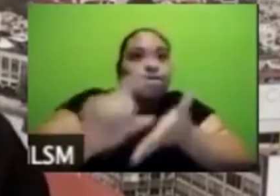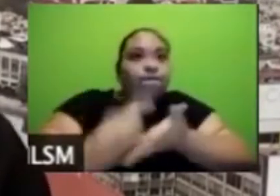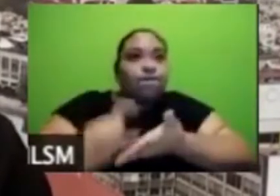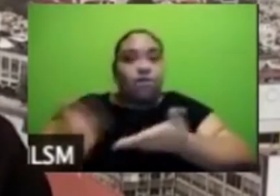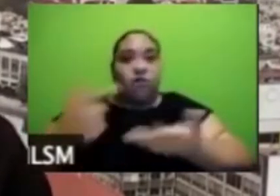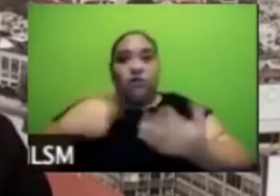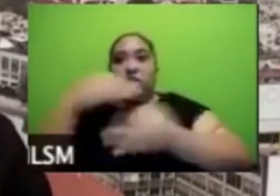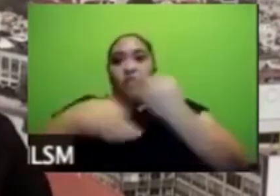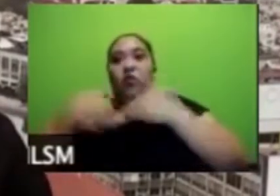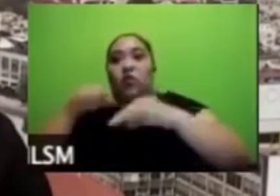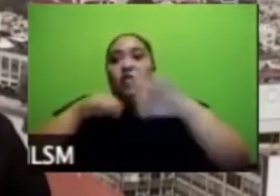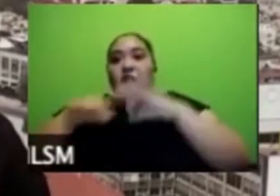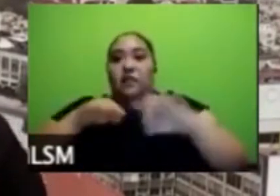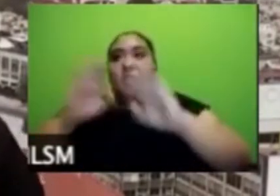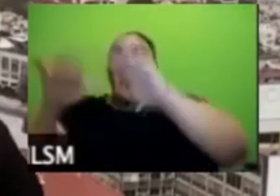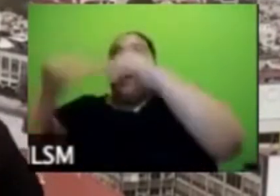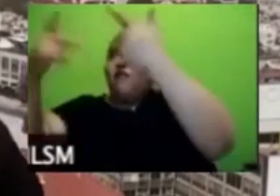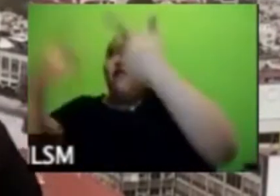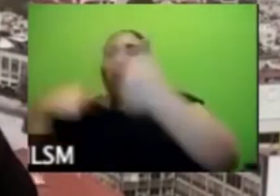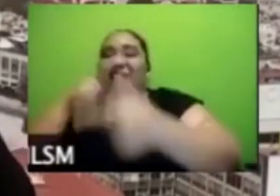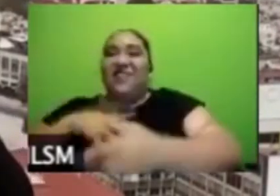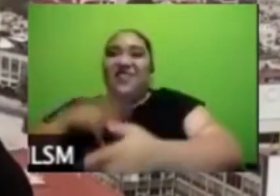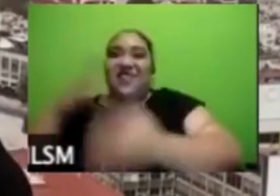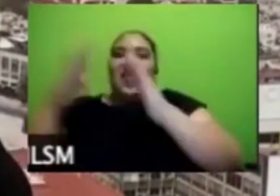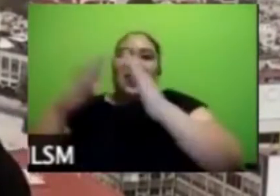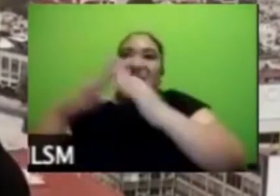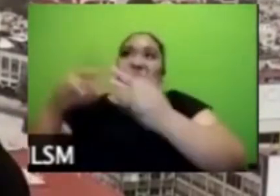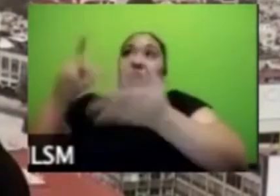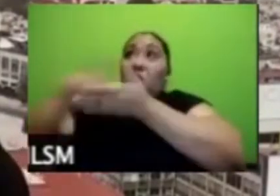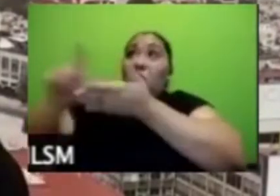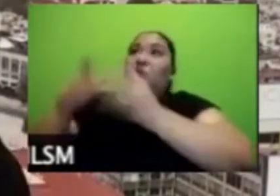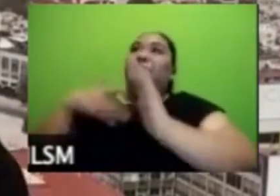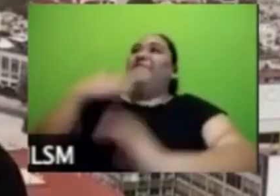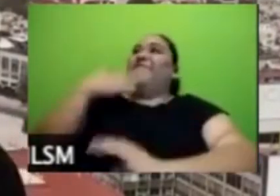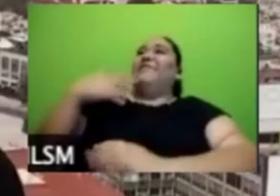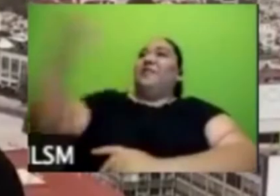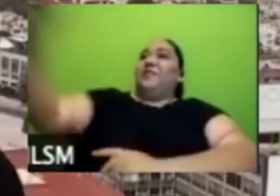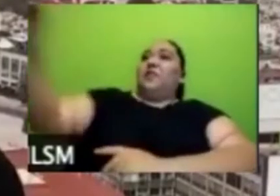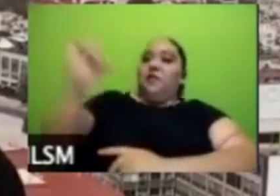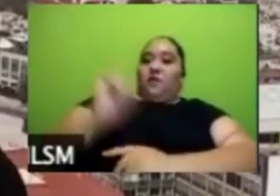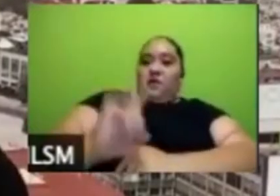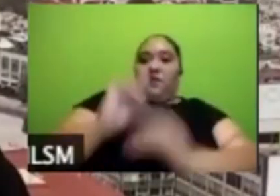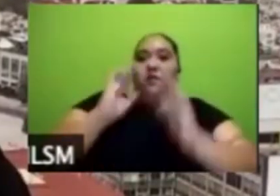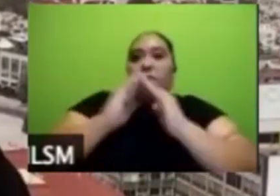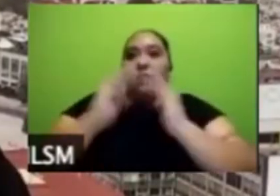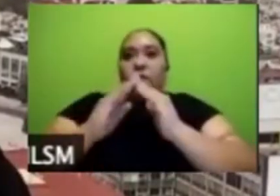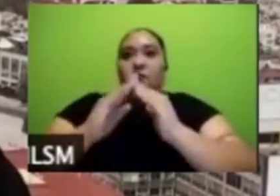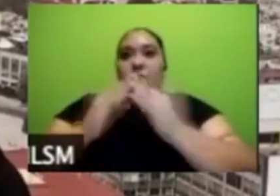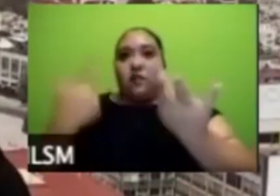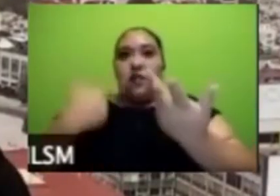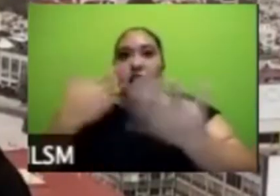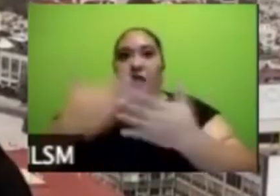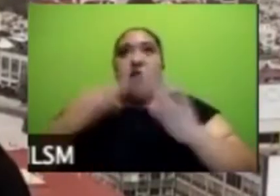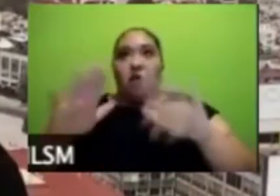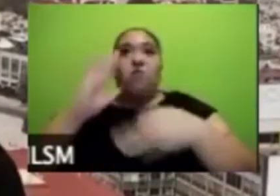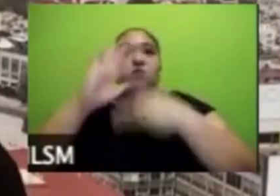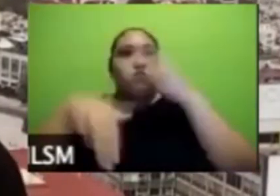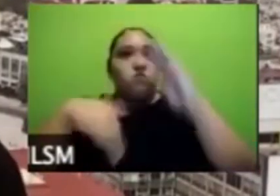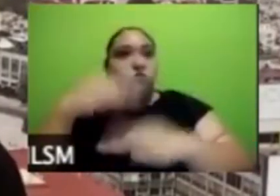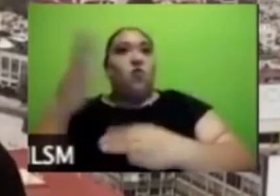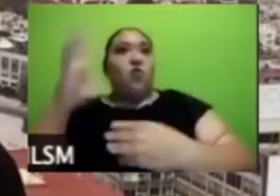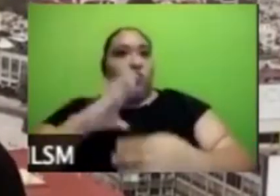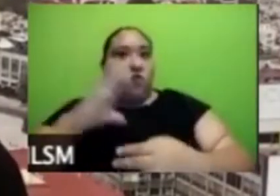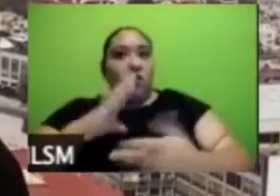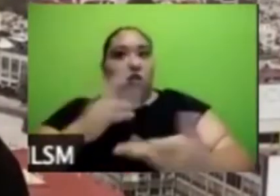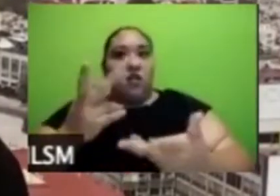vino a acelerar cosas que ya iba el mundo hacia allá y que ahora descubrió que gente que no se atrevía a hacerlo ahora ya se